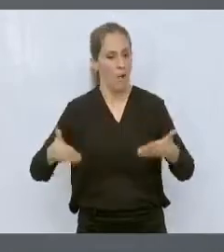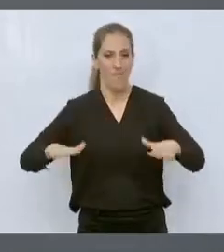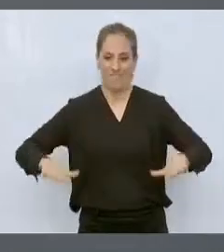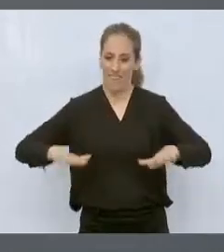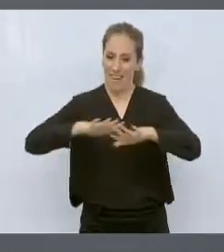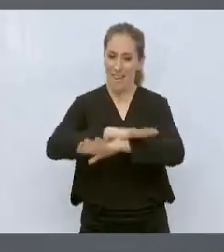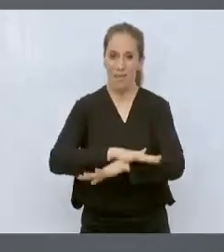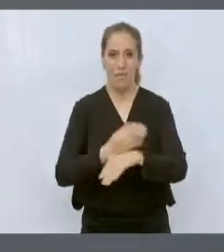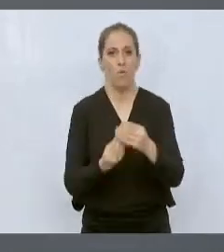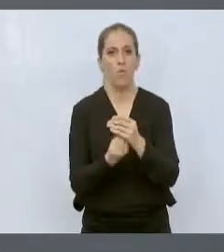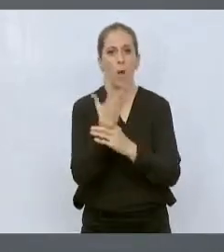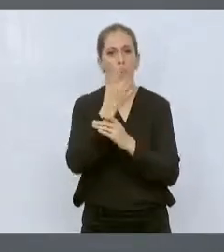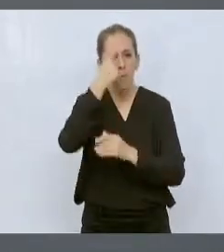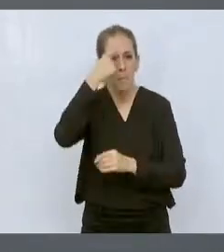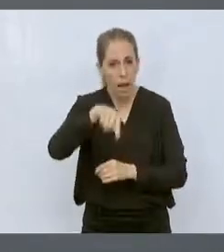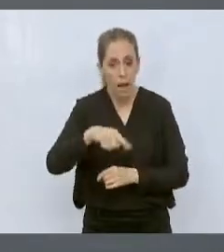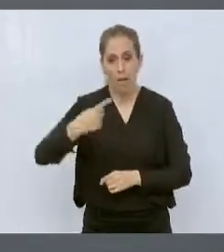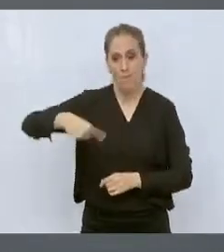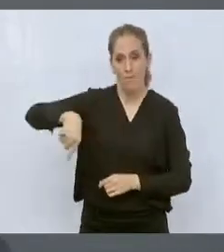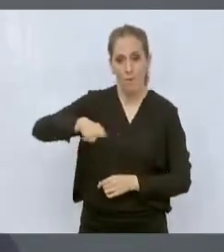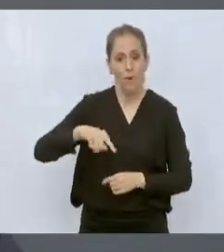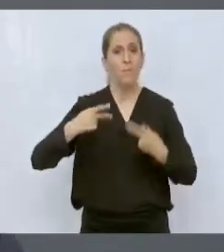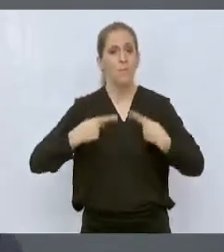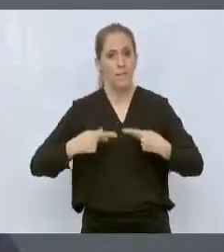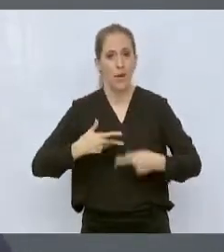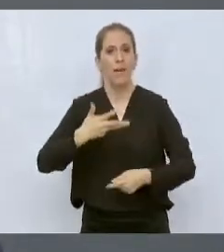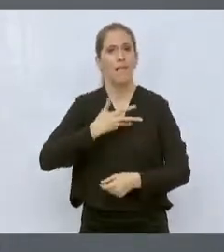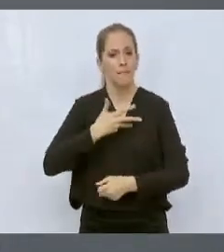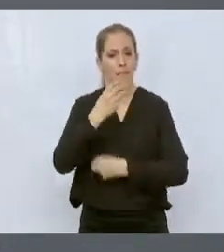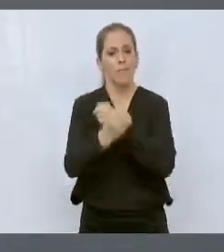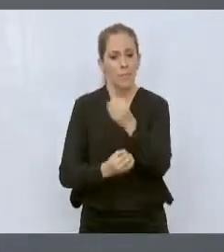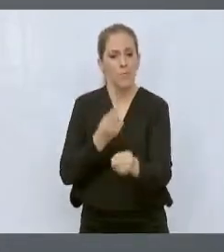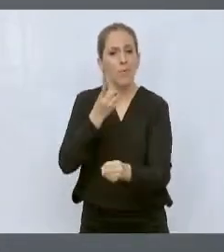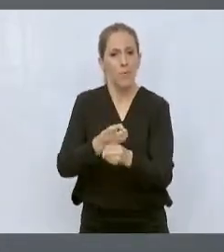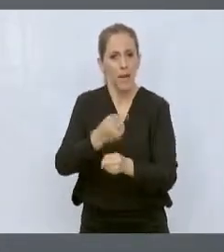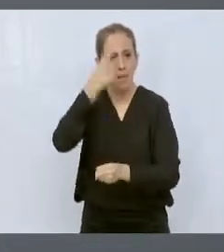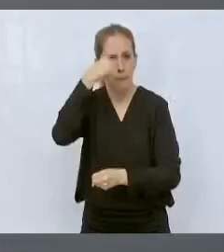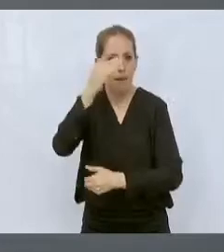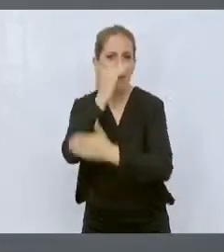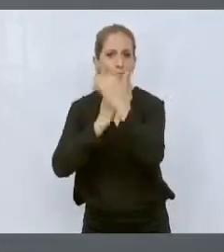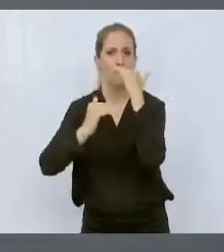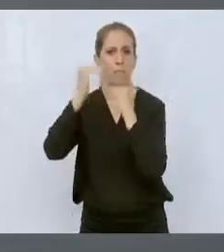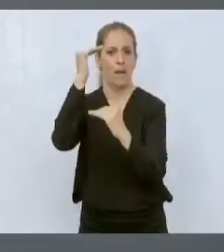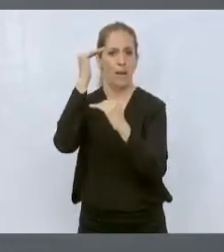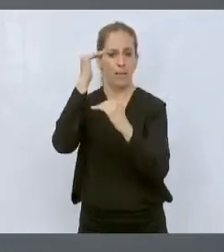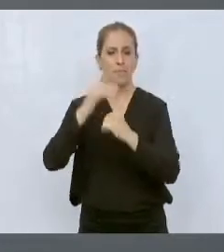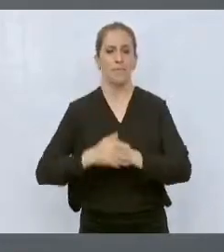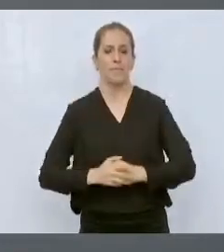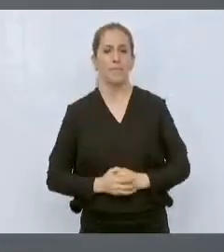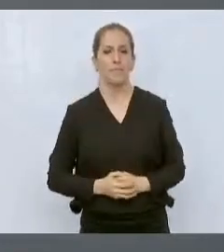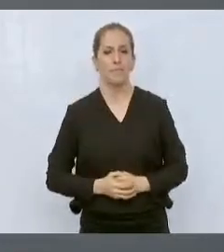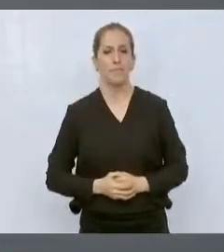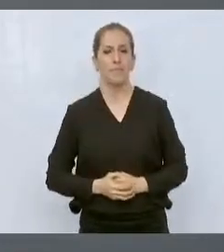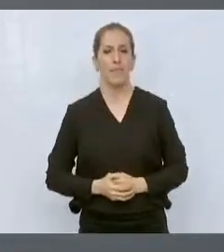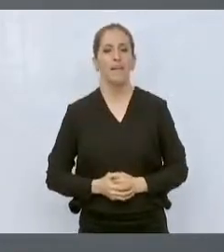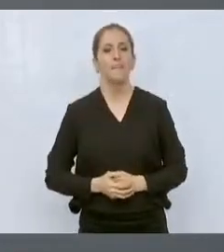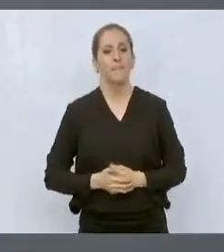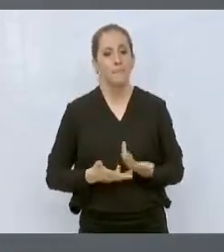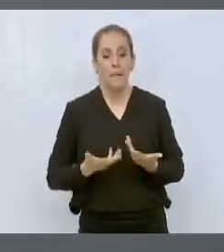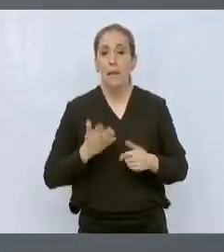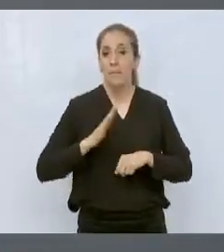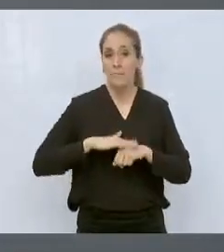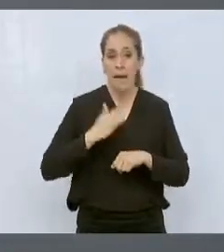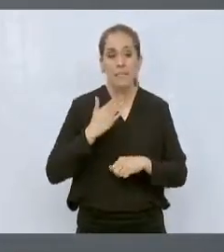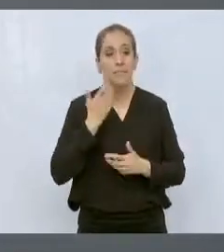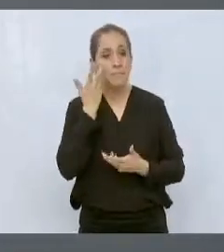ir generando una posibilidad de sacar adelante a la gente de esta zona. Sin más, presidente, quiero cernarle a usted que